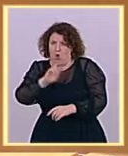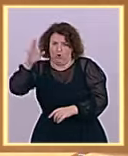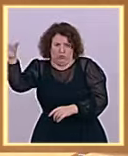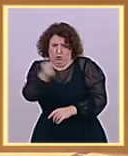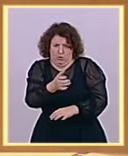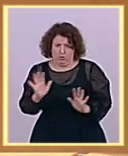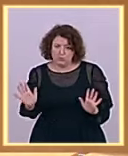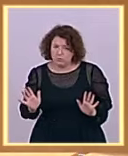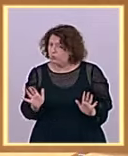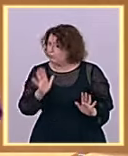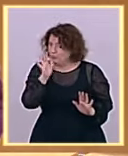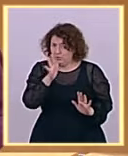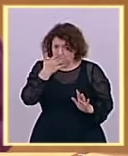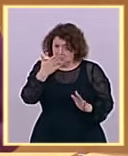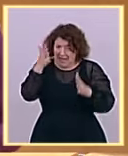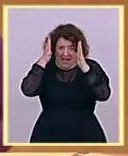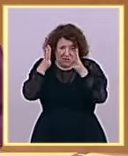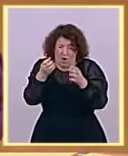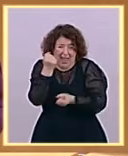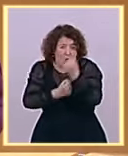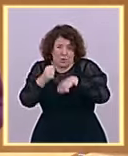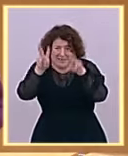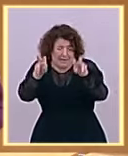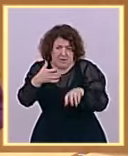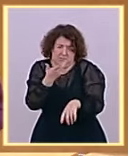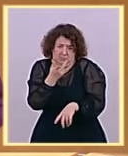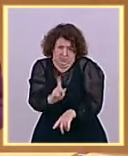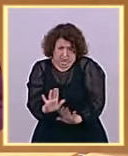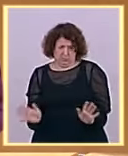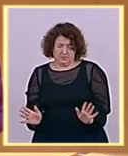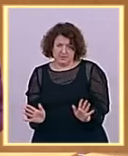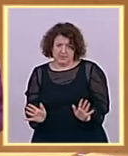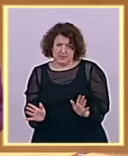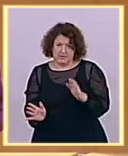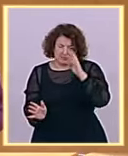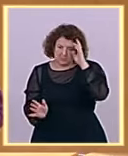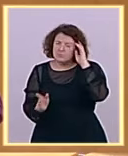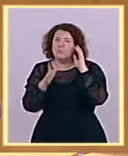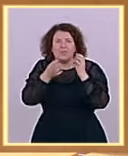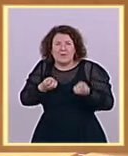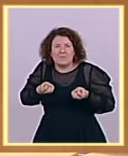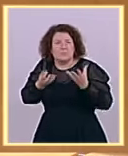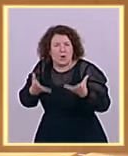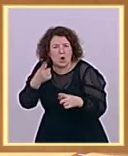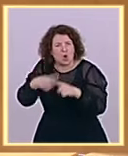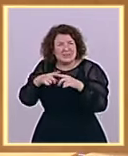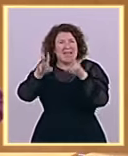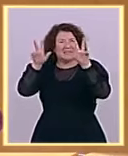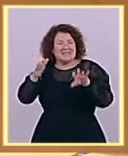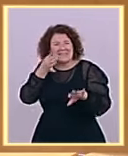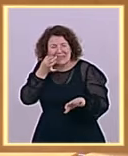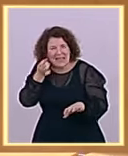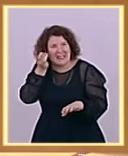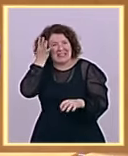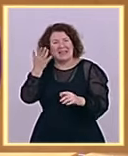un equipo que sea capaz de trasladarle cuestiones reales, iniciativas reales que pueda usted plantear. Y verá